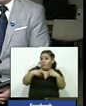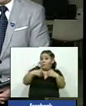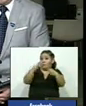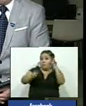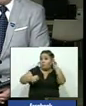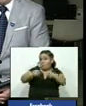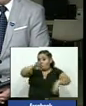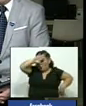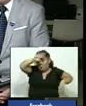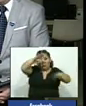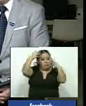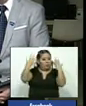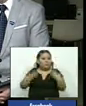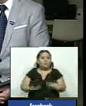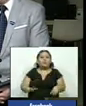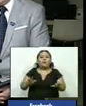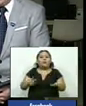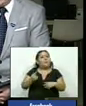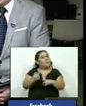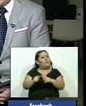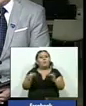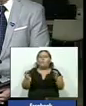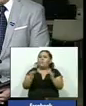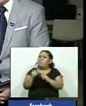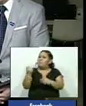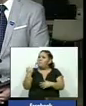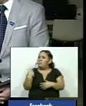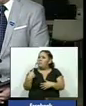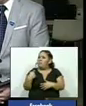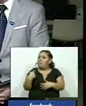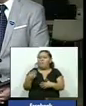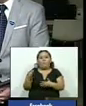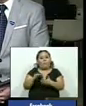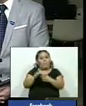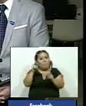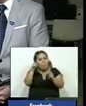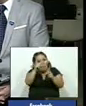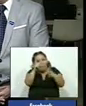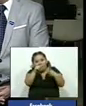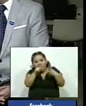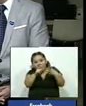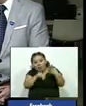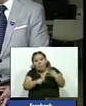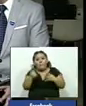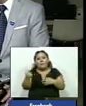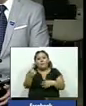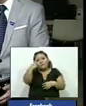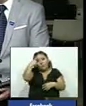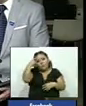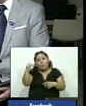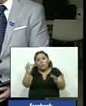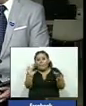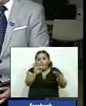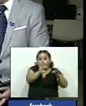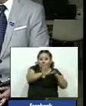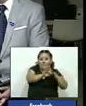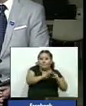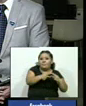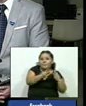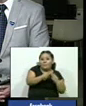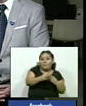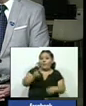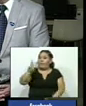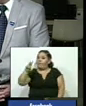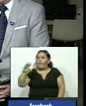ya ha pasado pero últimamente también ha surgido nuevas acusaciones contra políticos por presuntos vínculos con pandillas el